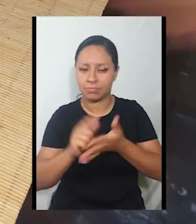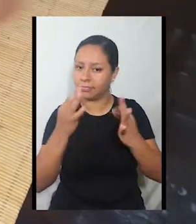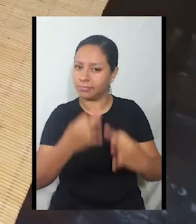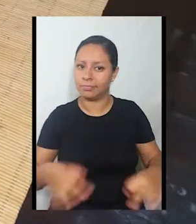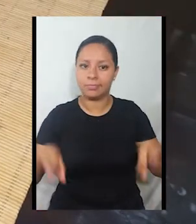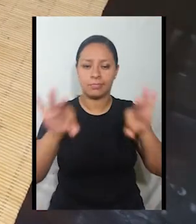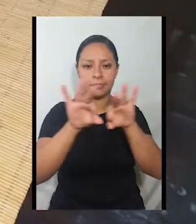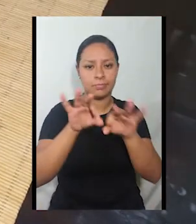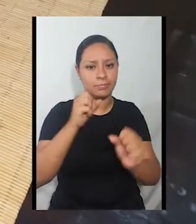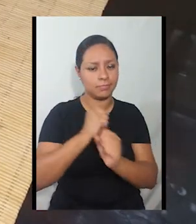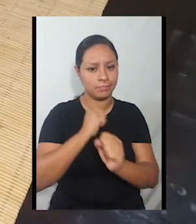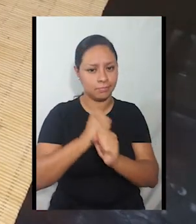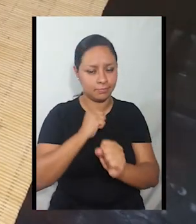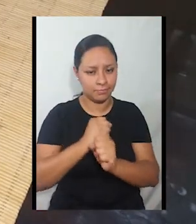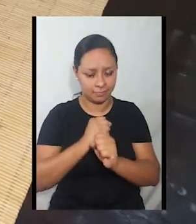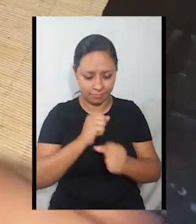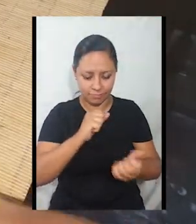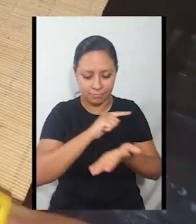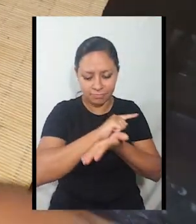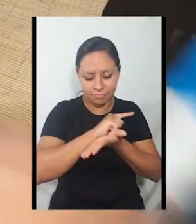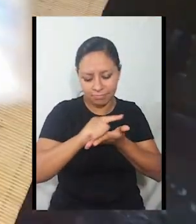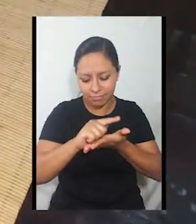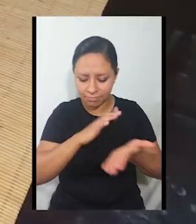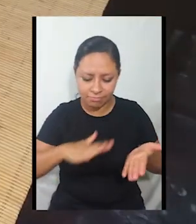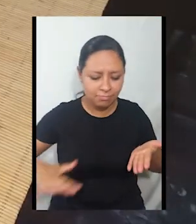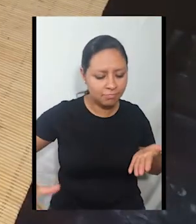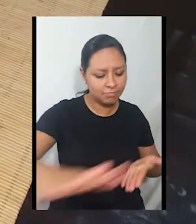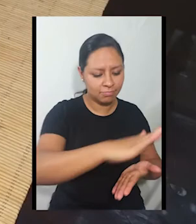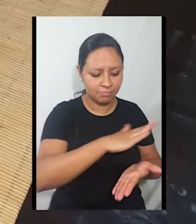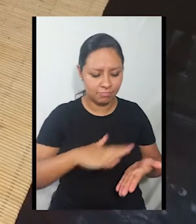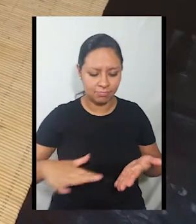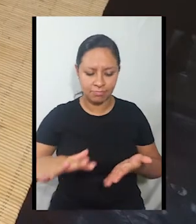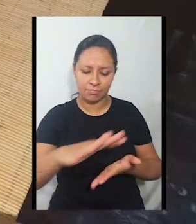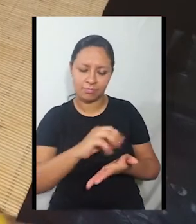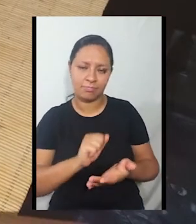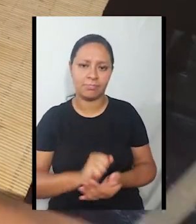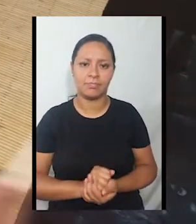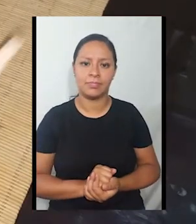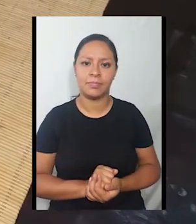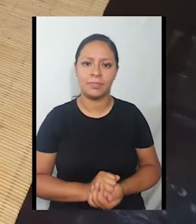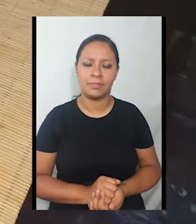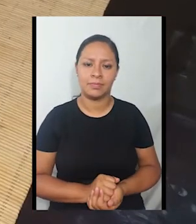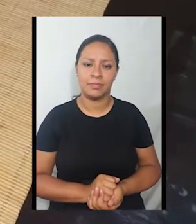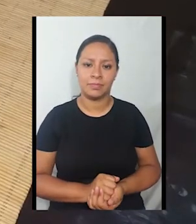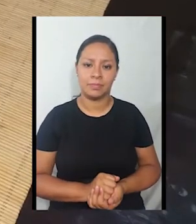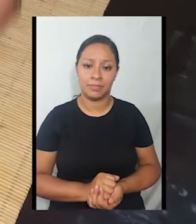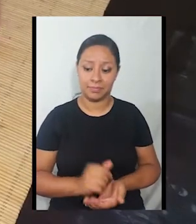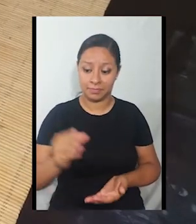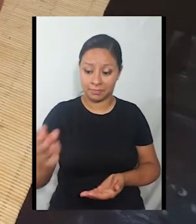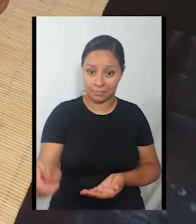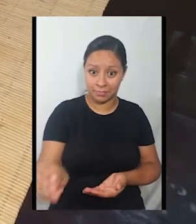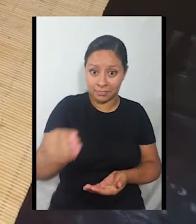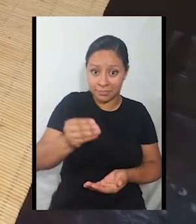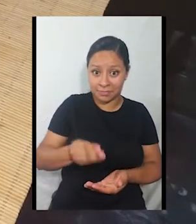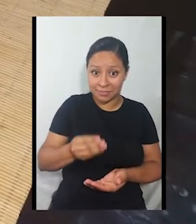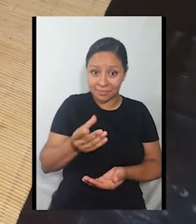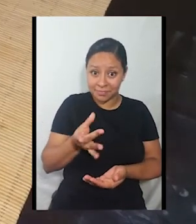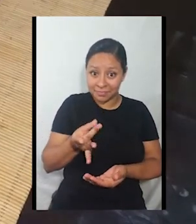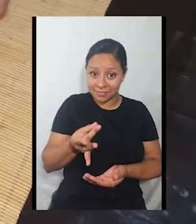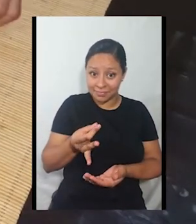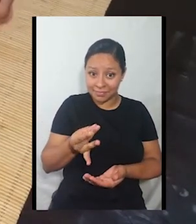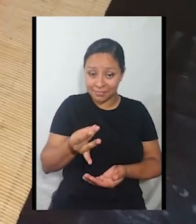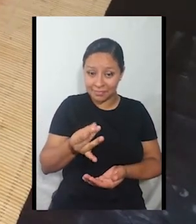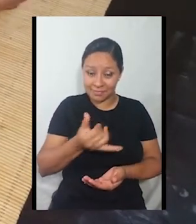y vamos a traer el pegamento y los palillos. Recuerden,